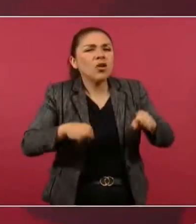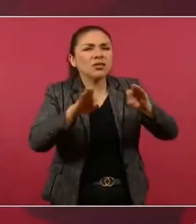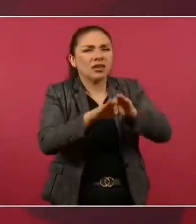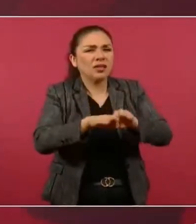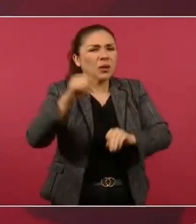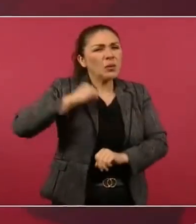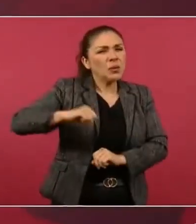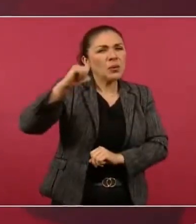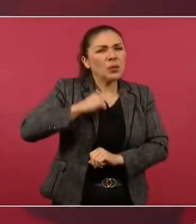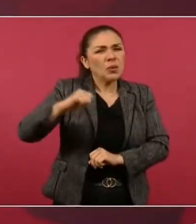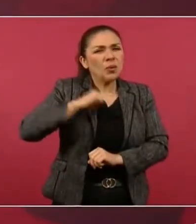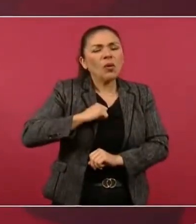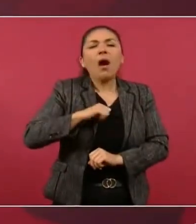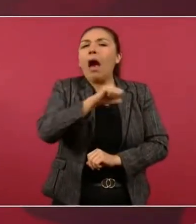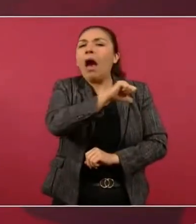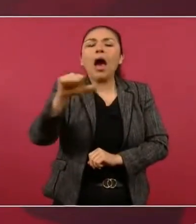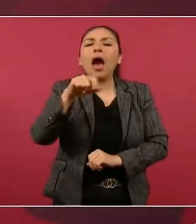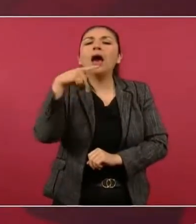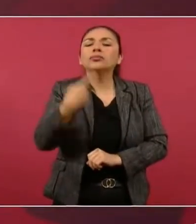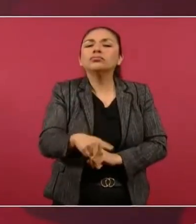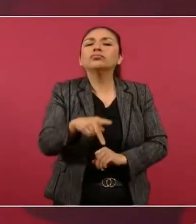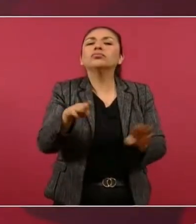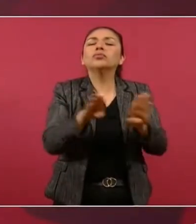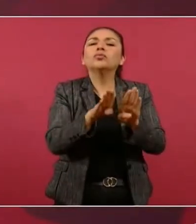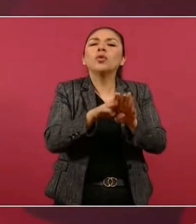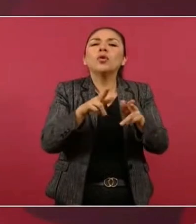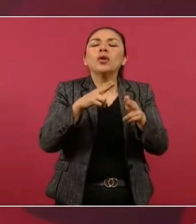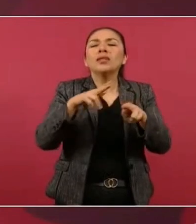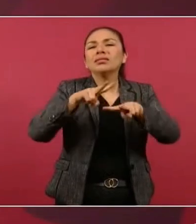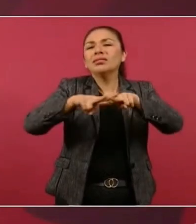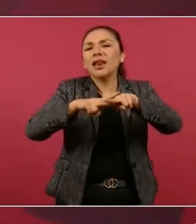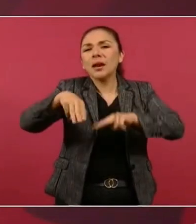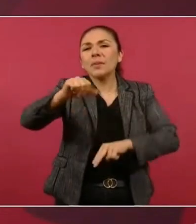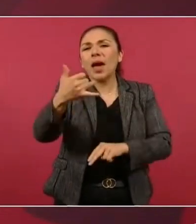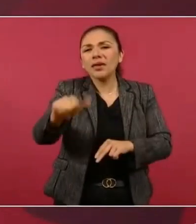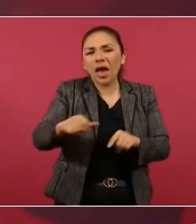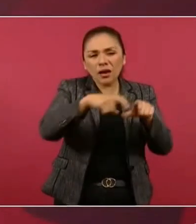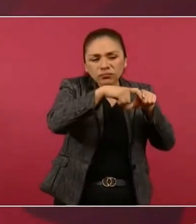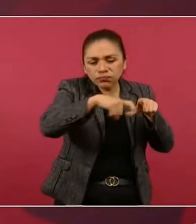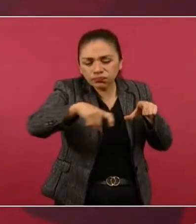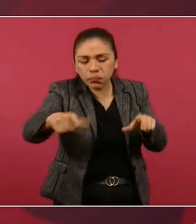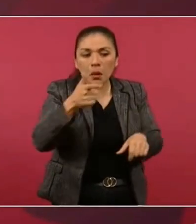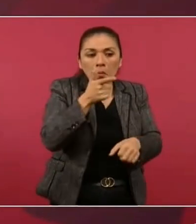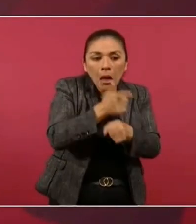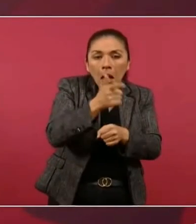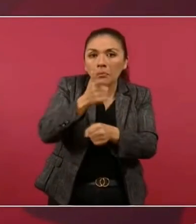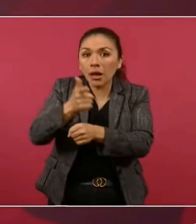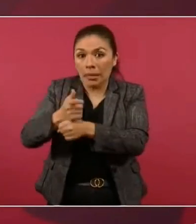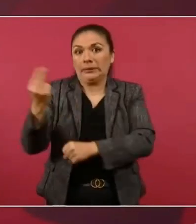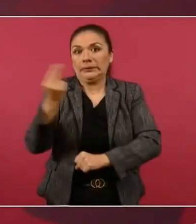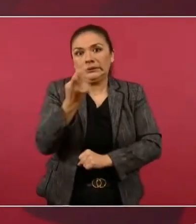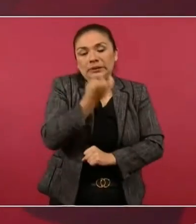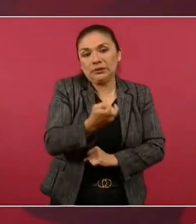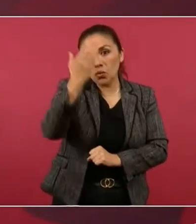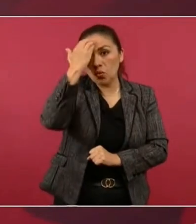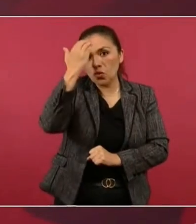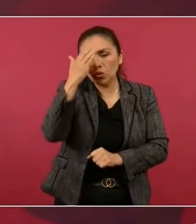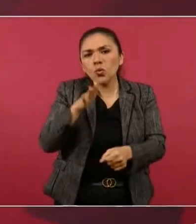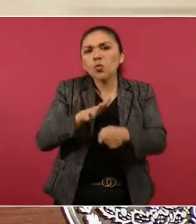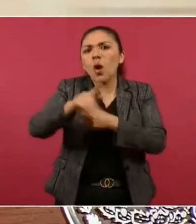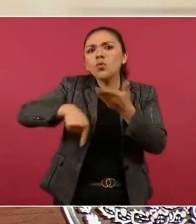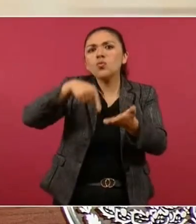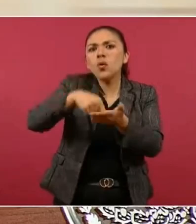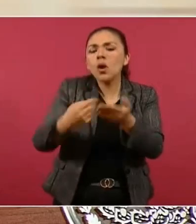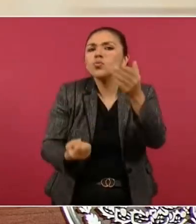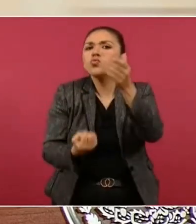como lo hacemos periódicamente. Y se vayan conociendo los sitios